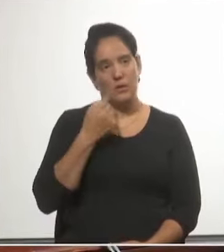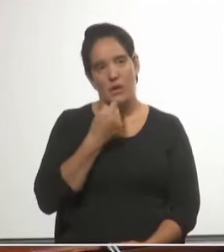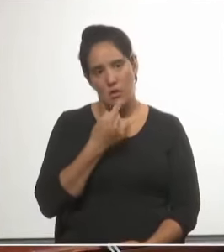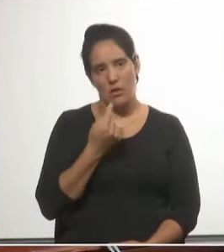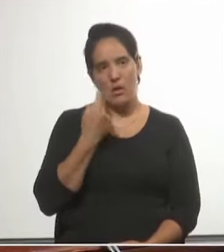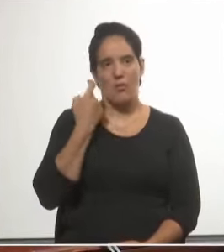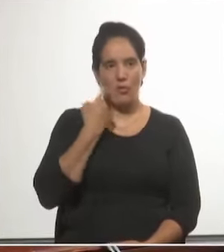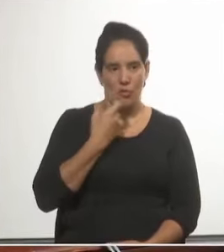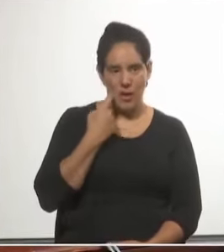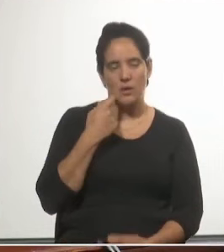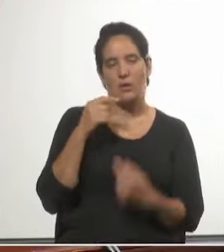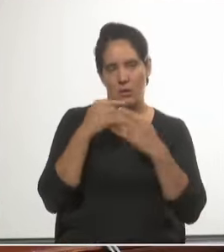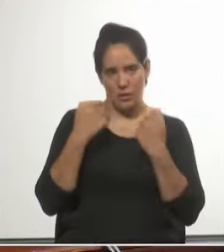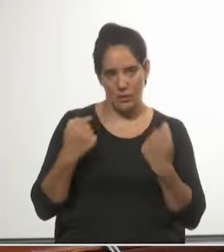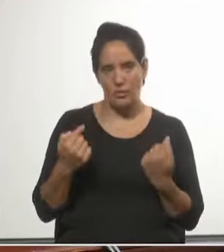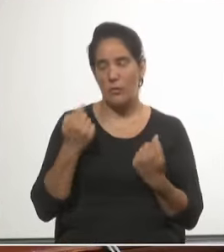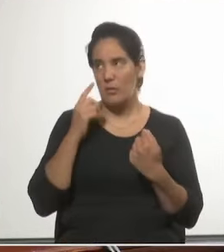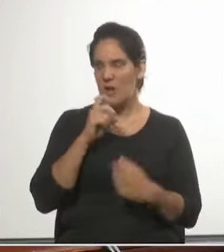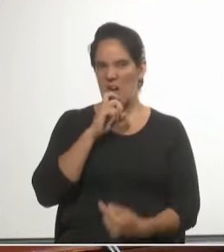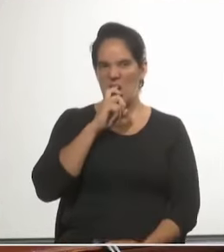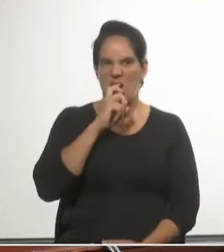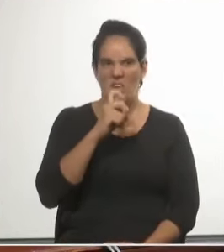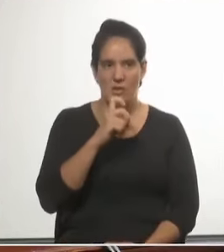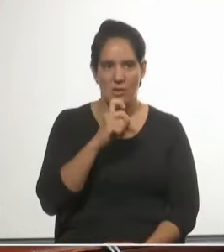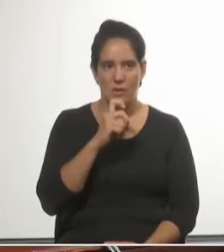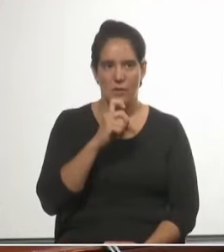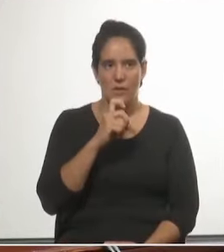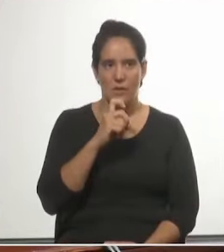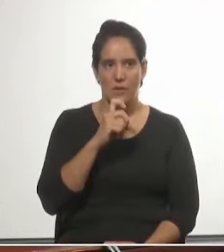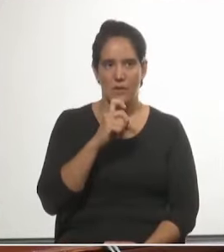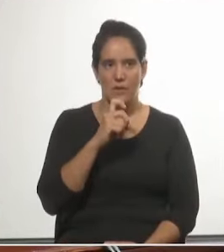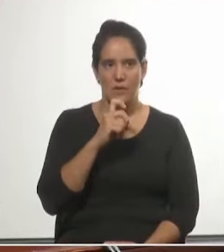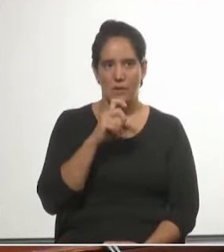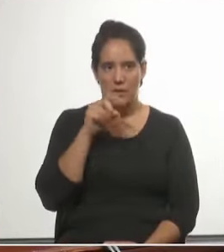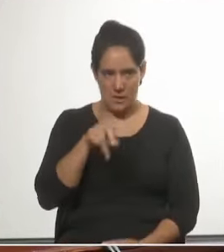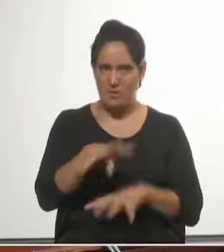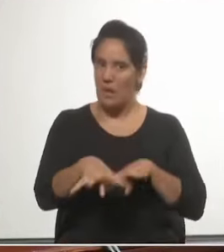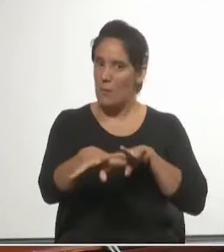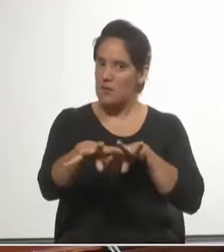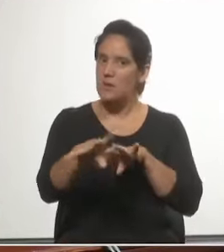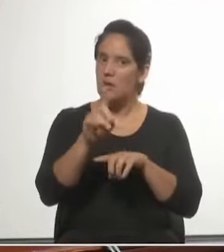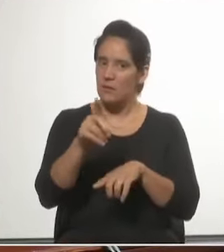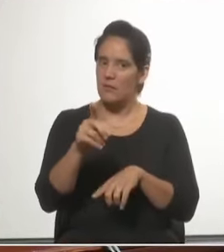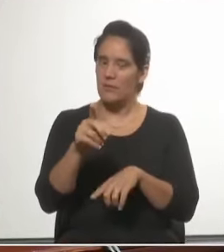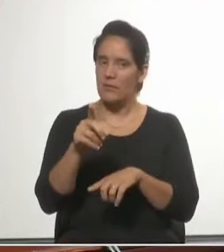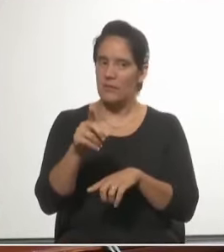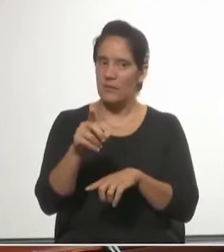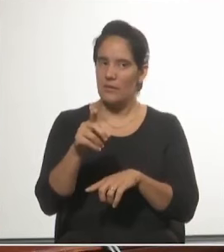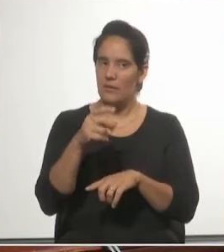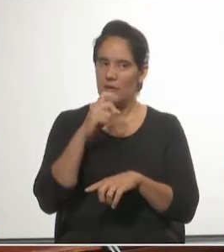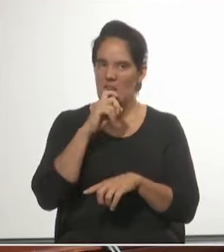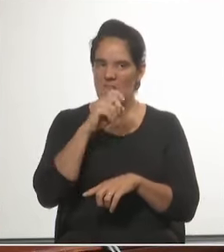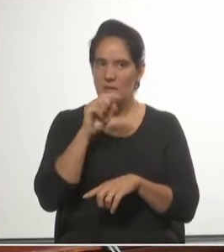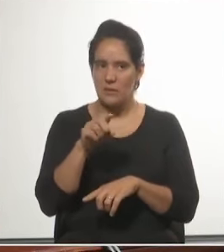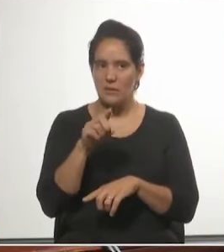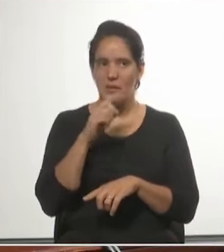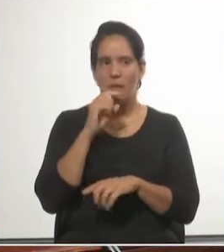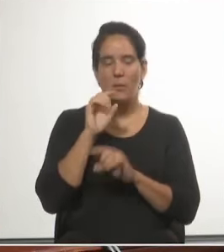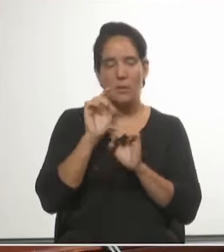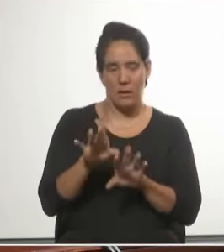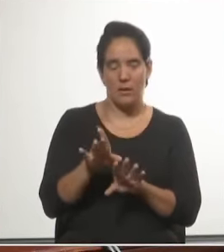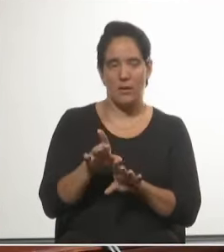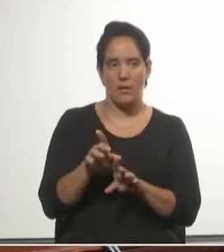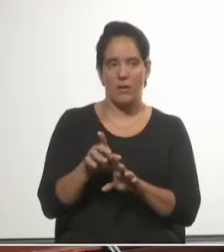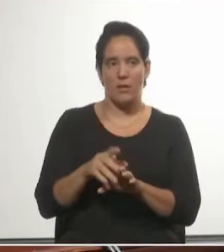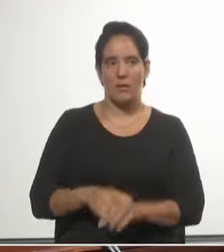porque hubo otras expresiones de odio en esa marcha, porque nos estamos refiriendo a esa marcha, que la desnaturalizan,